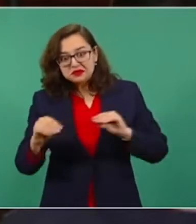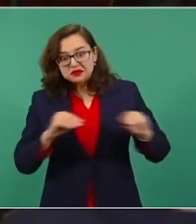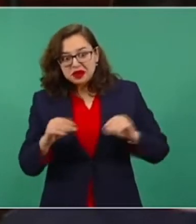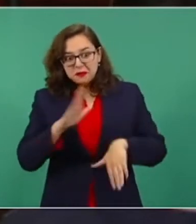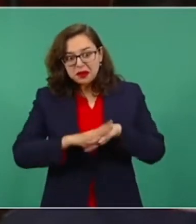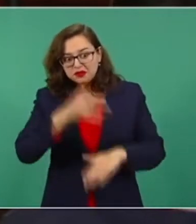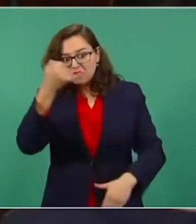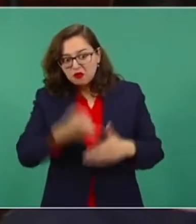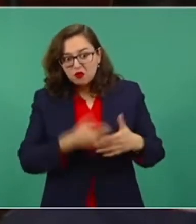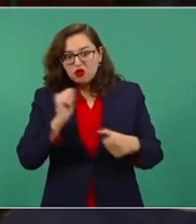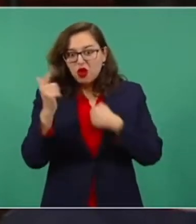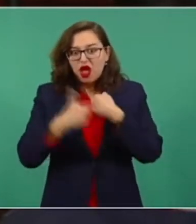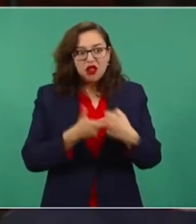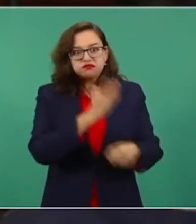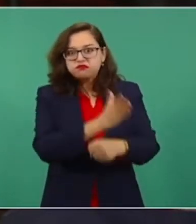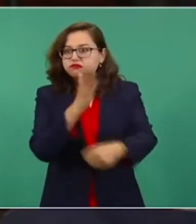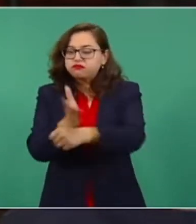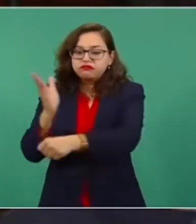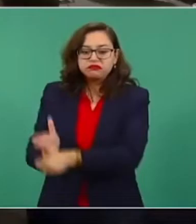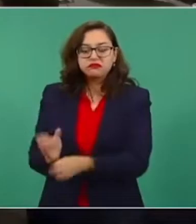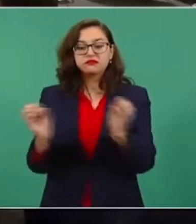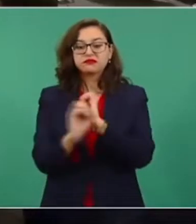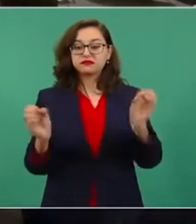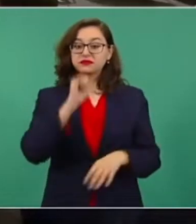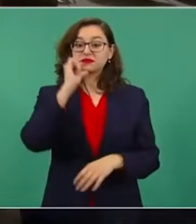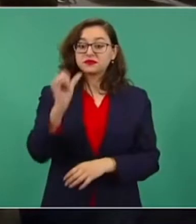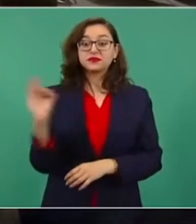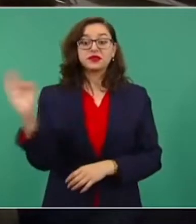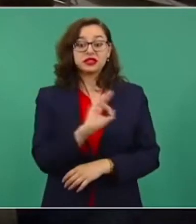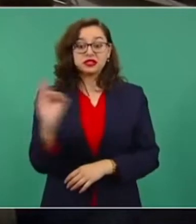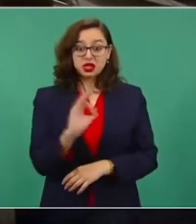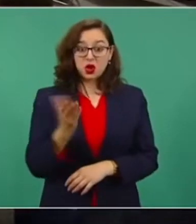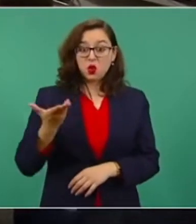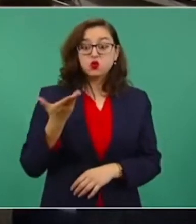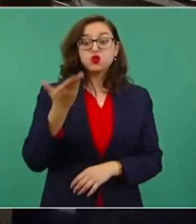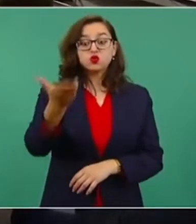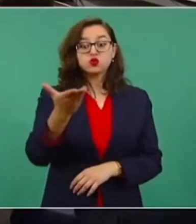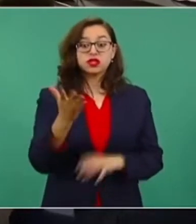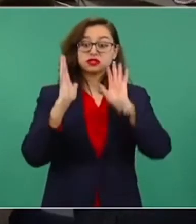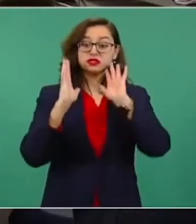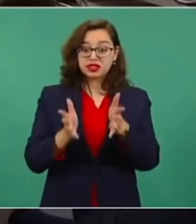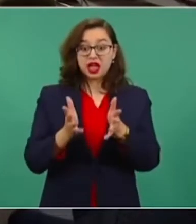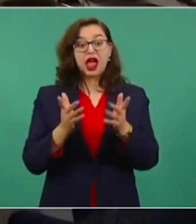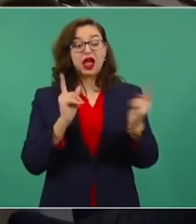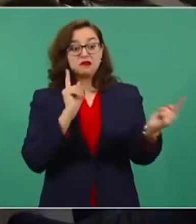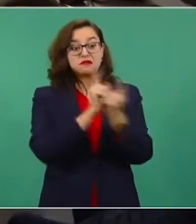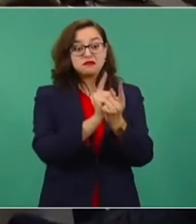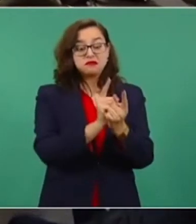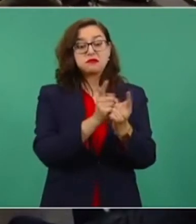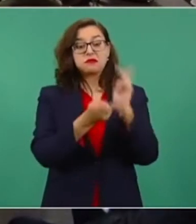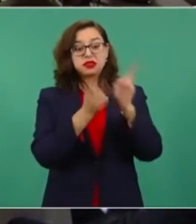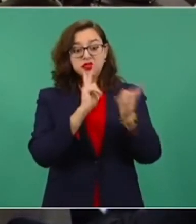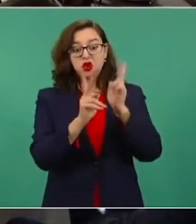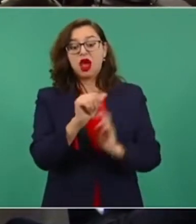También se comentó que posiblemente usted había hablado con el propio fiscal Alejandro Gertz Manero, pues comentándole esta